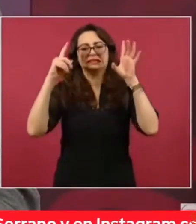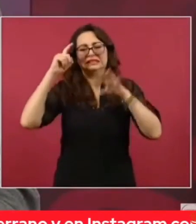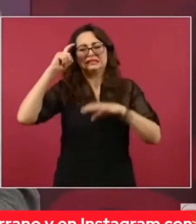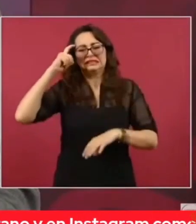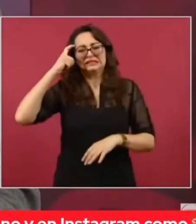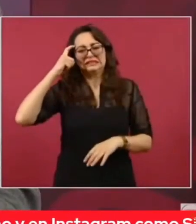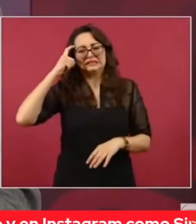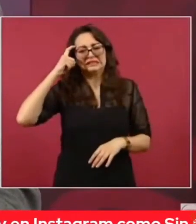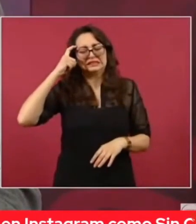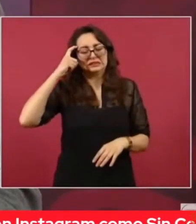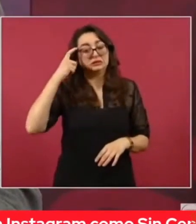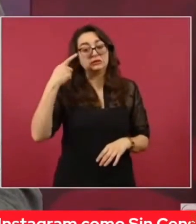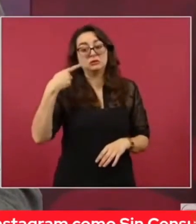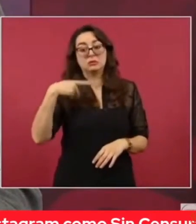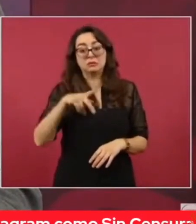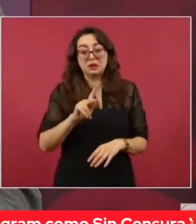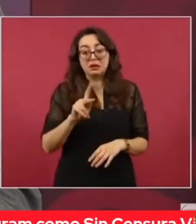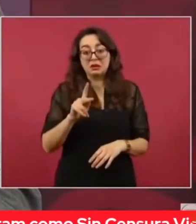con Krause.